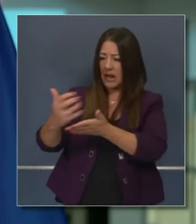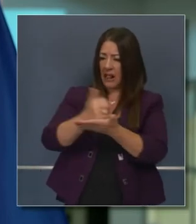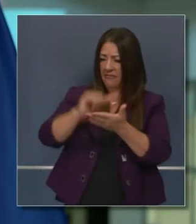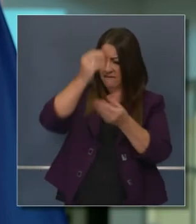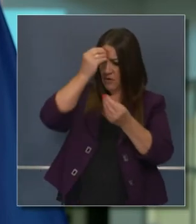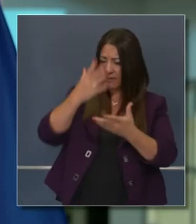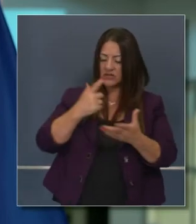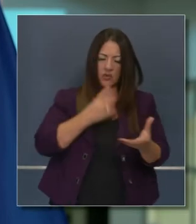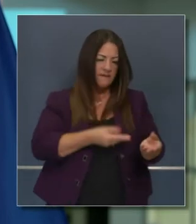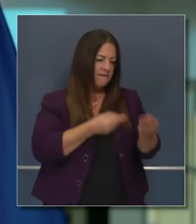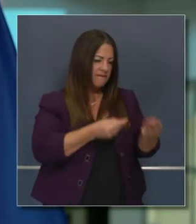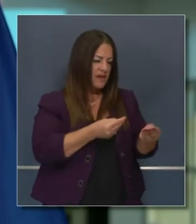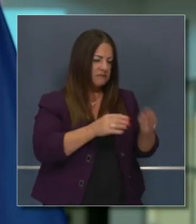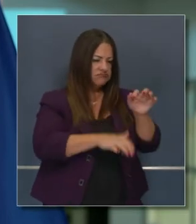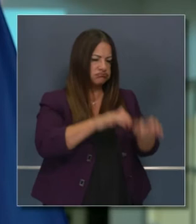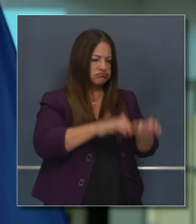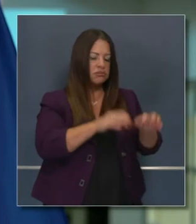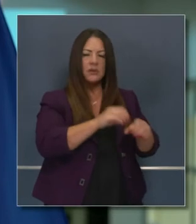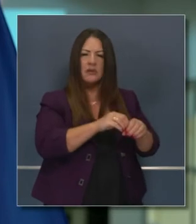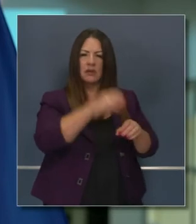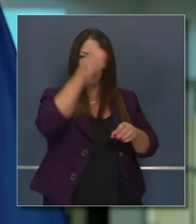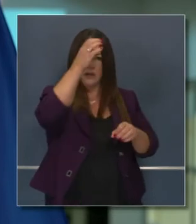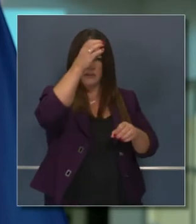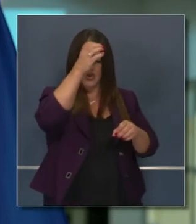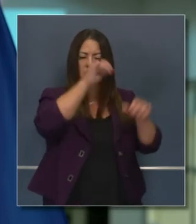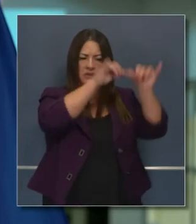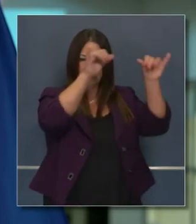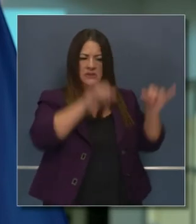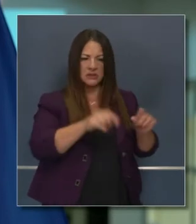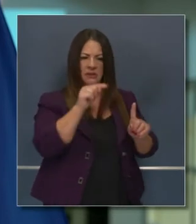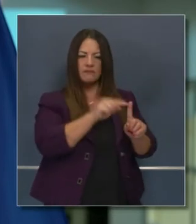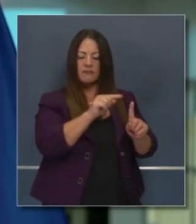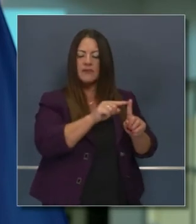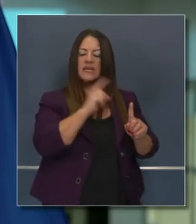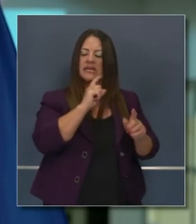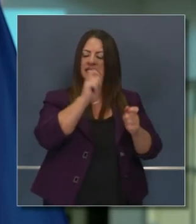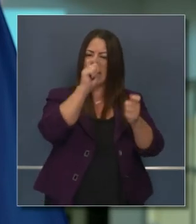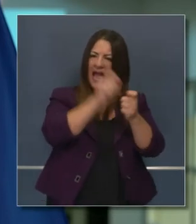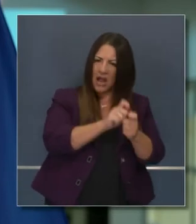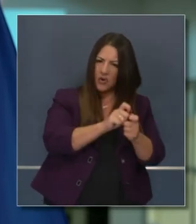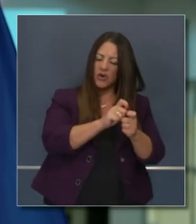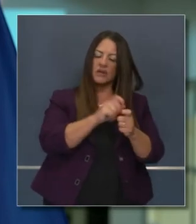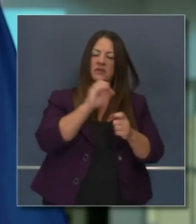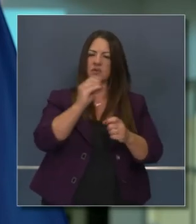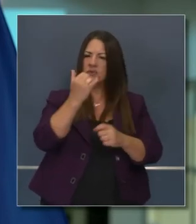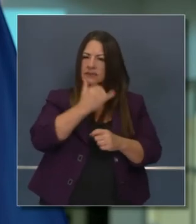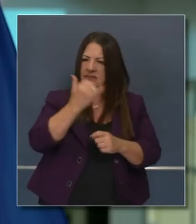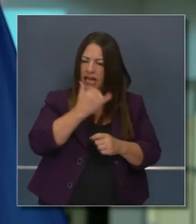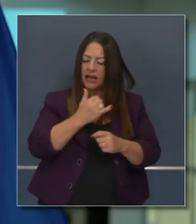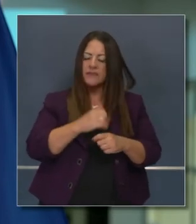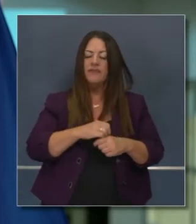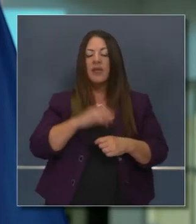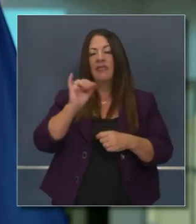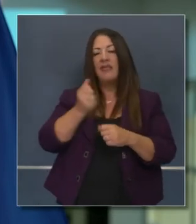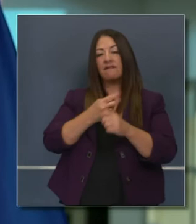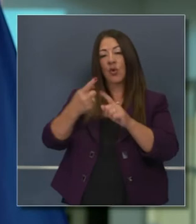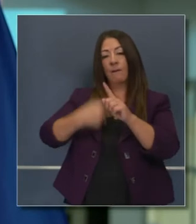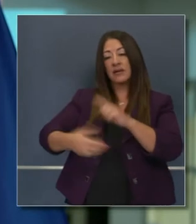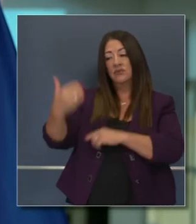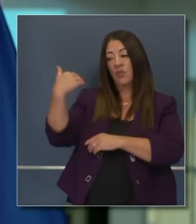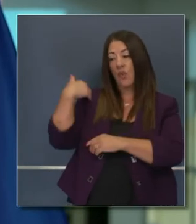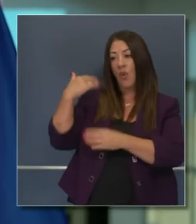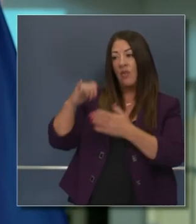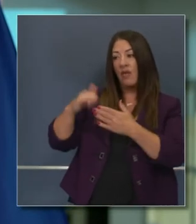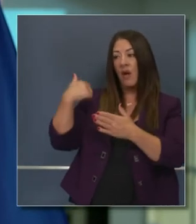base de datos oficial a nivel estatal, para que sean parte de los casos oficiales. De hecho, el trabajo de hace un par de